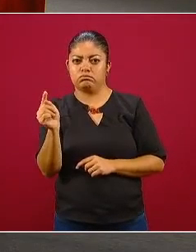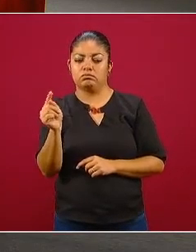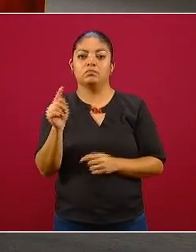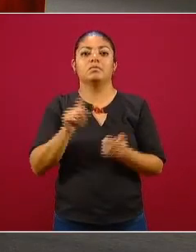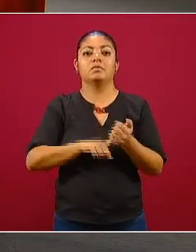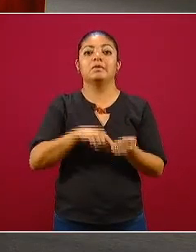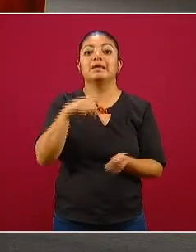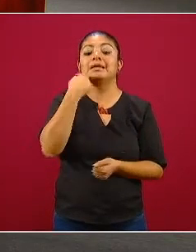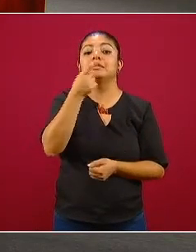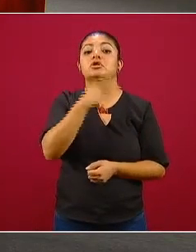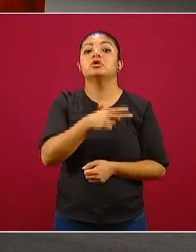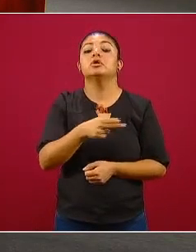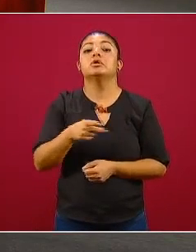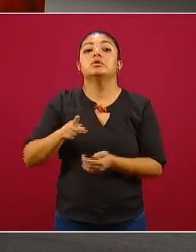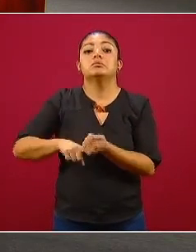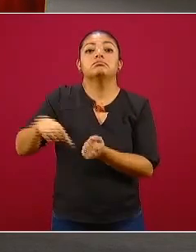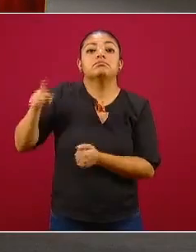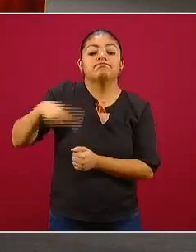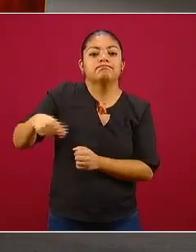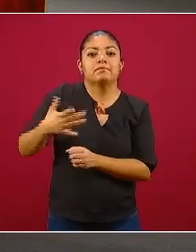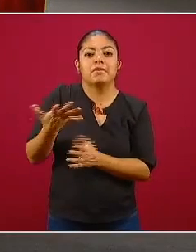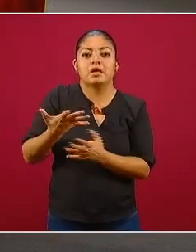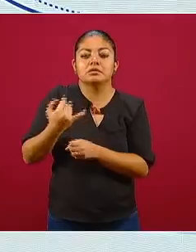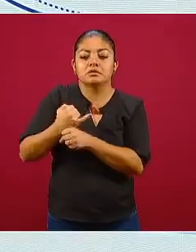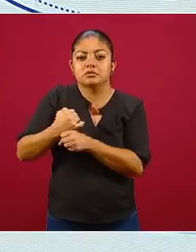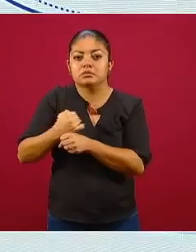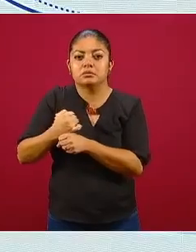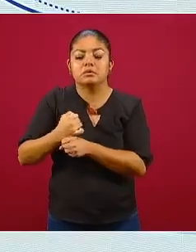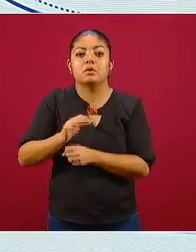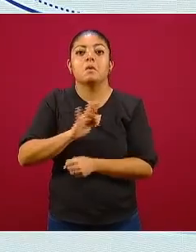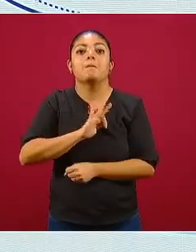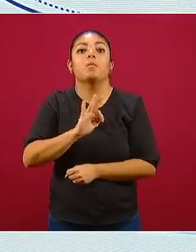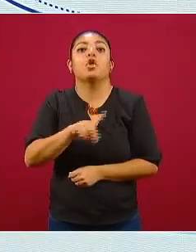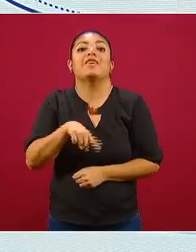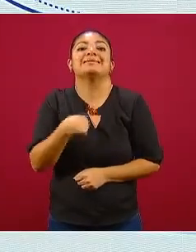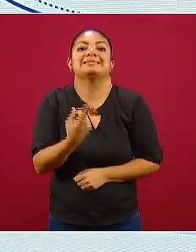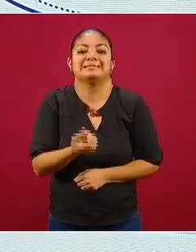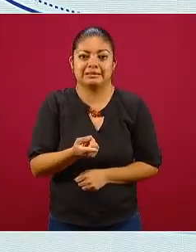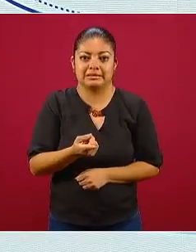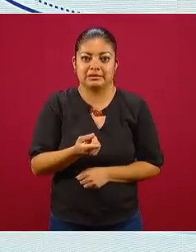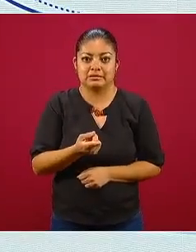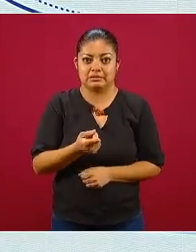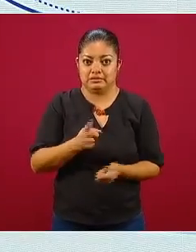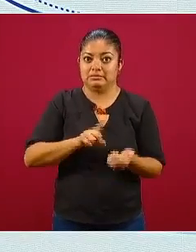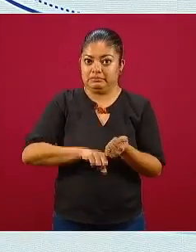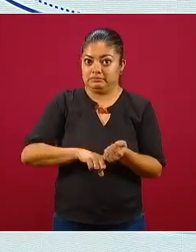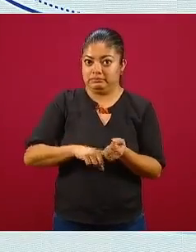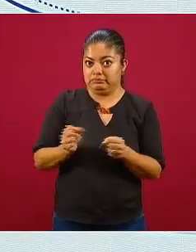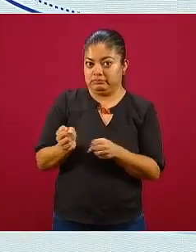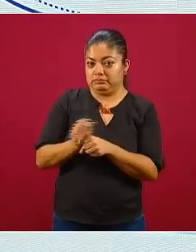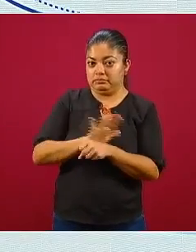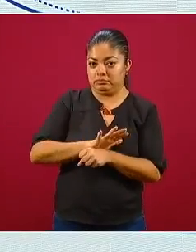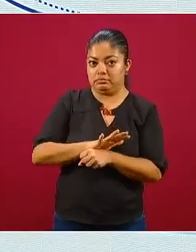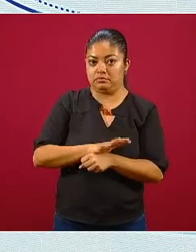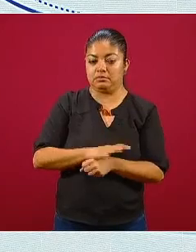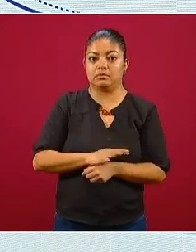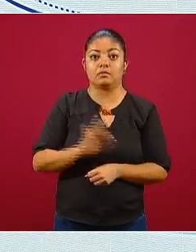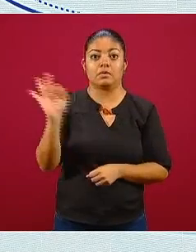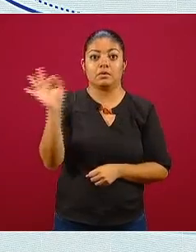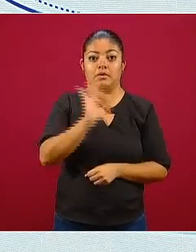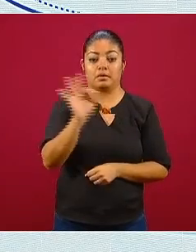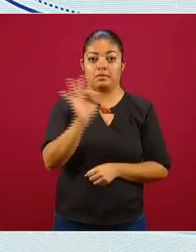predicción que se reconoce por probabilidades de ocurrencia de casos. Si tomamos la línea